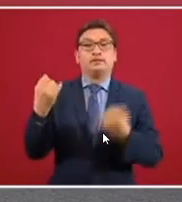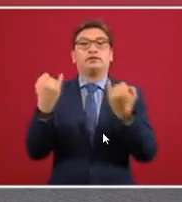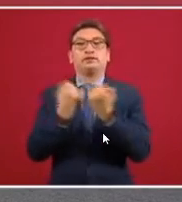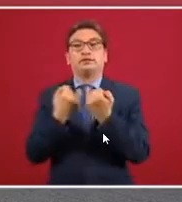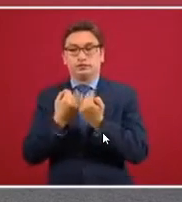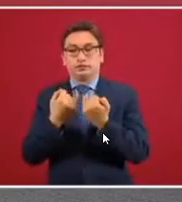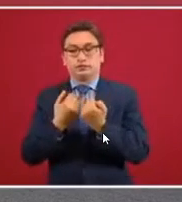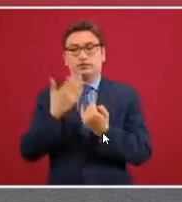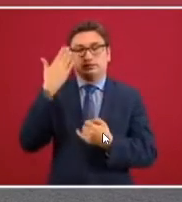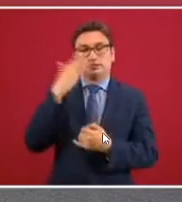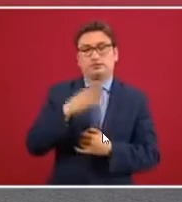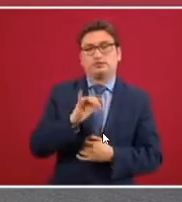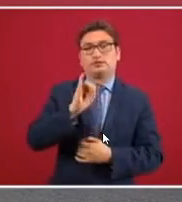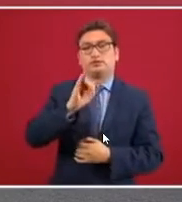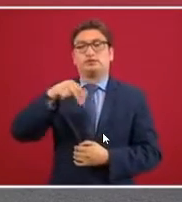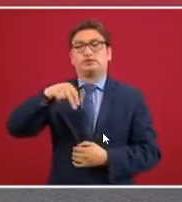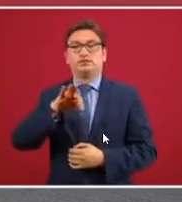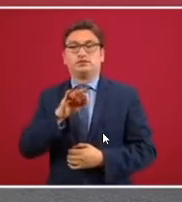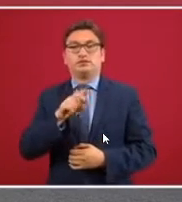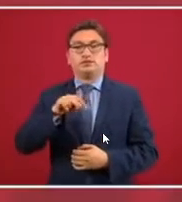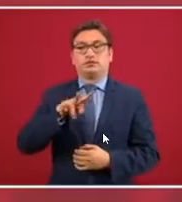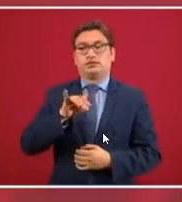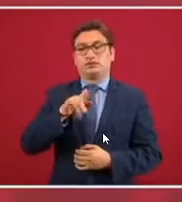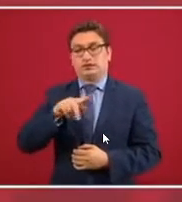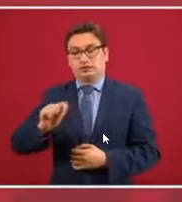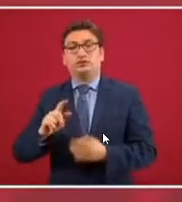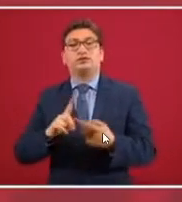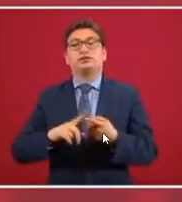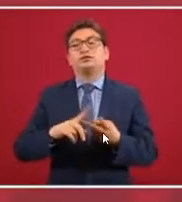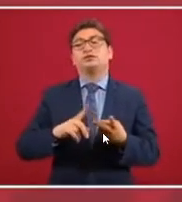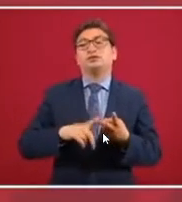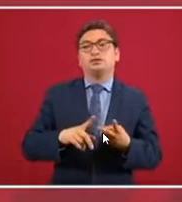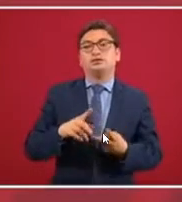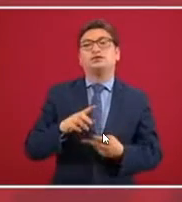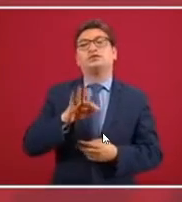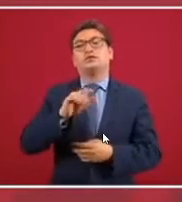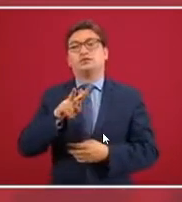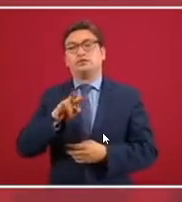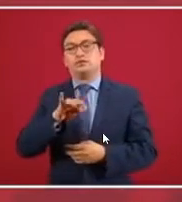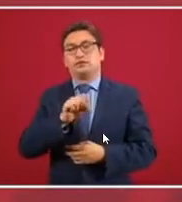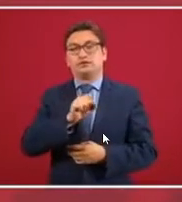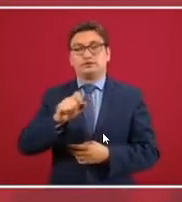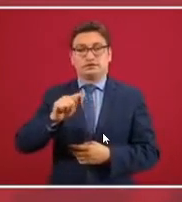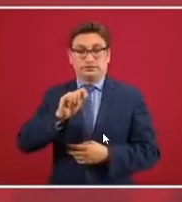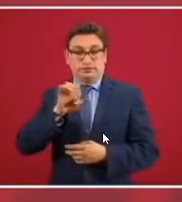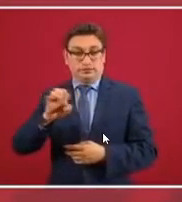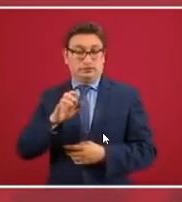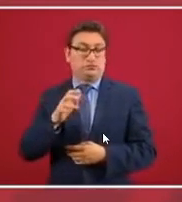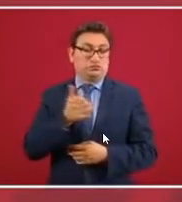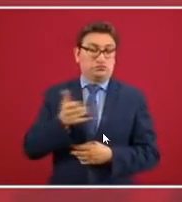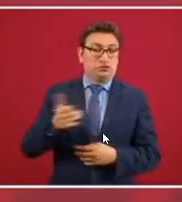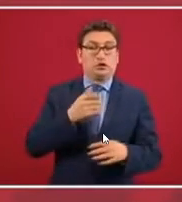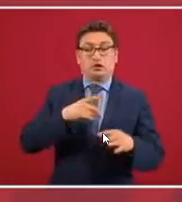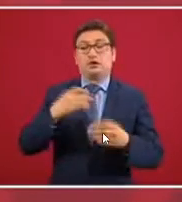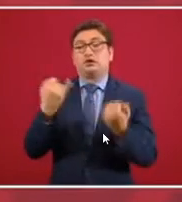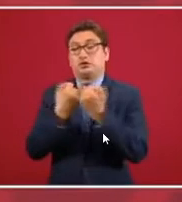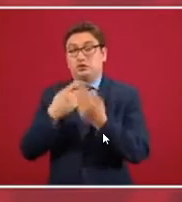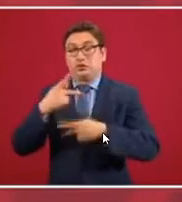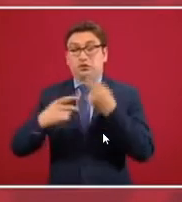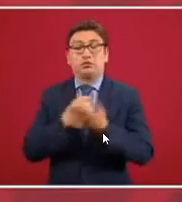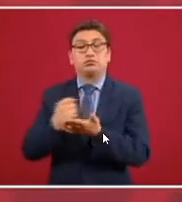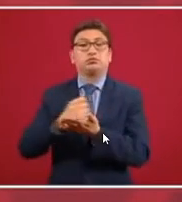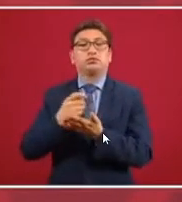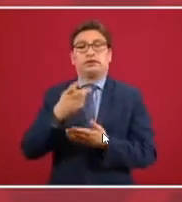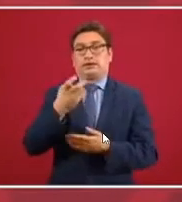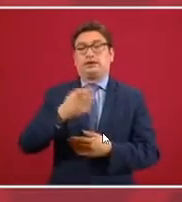Infonavit y de Foviste, que ahí también es muy interesante,